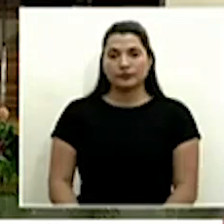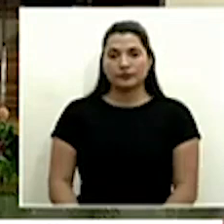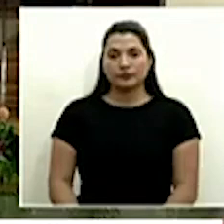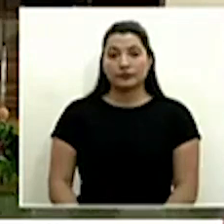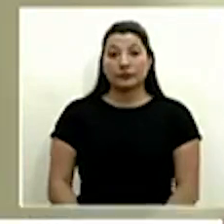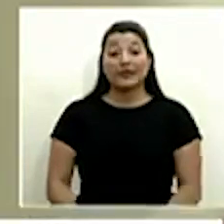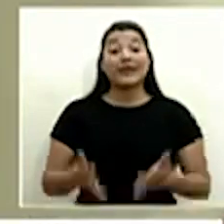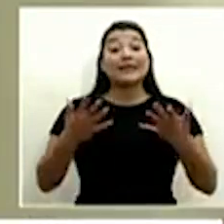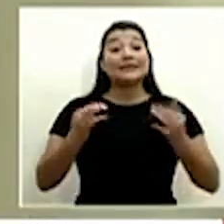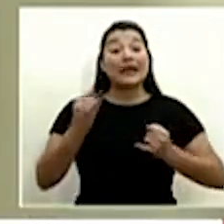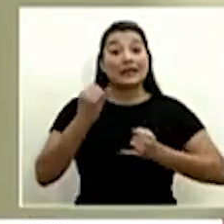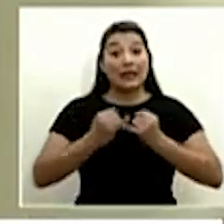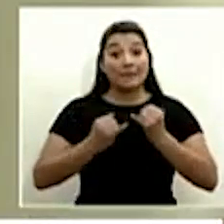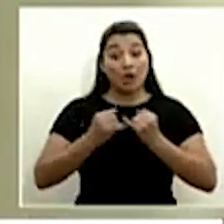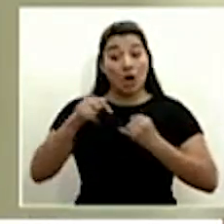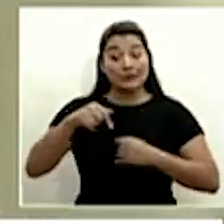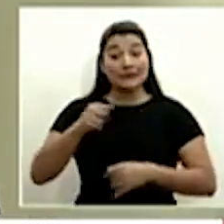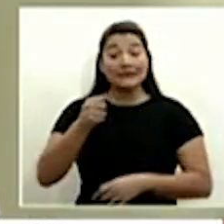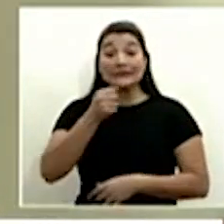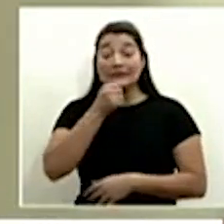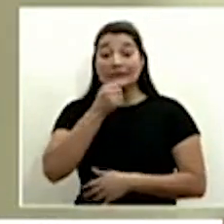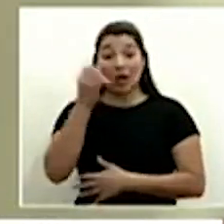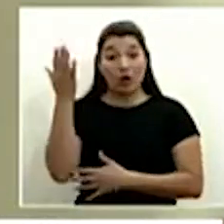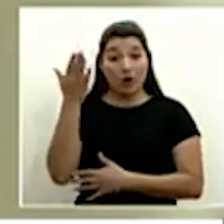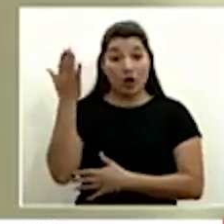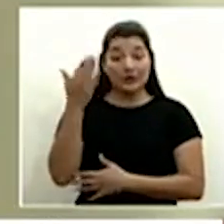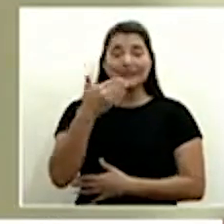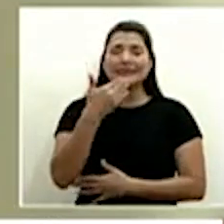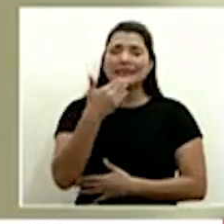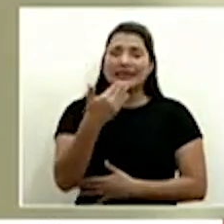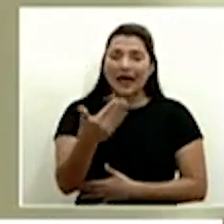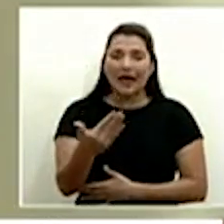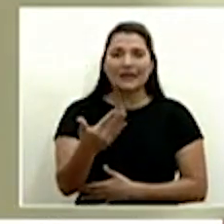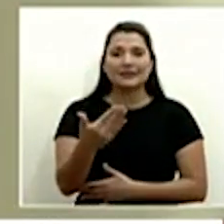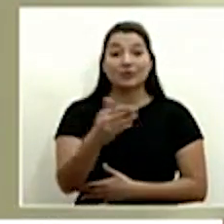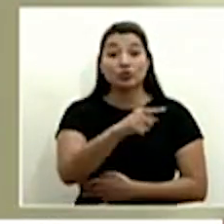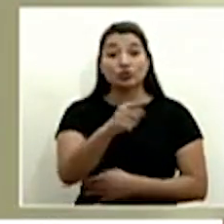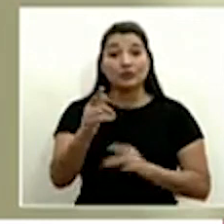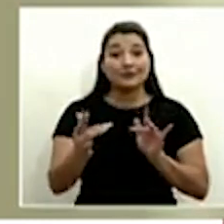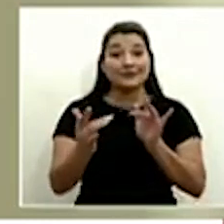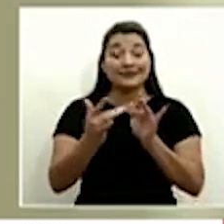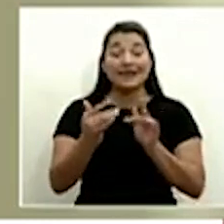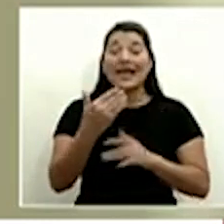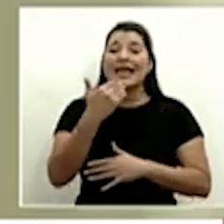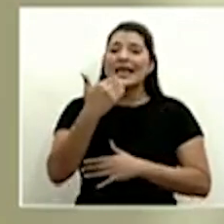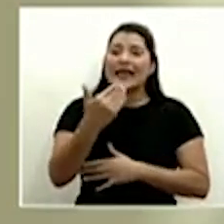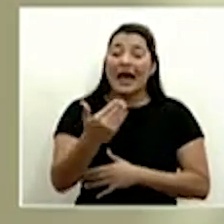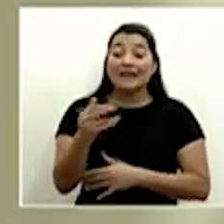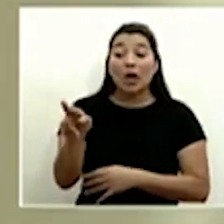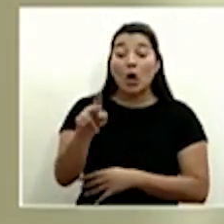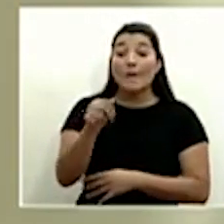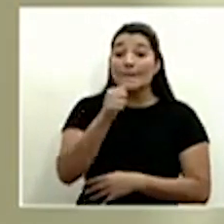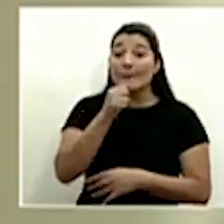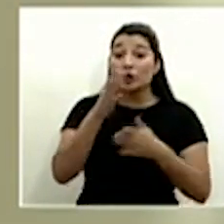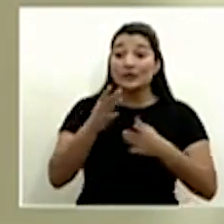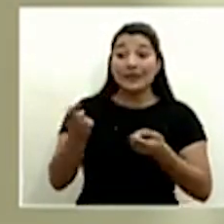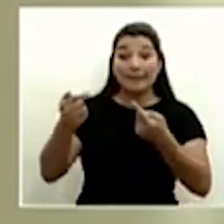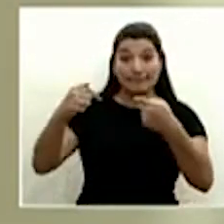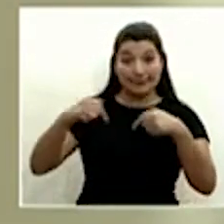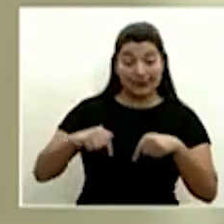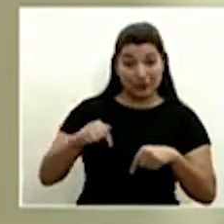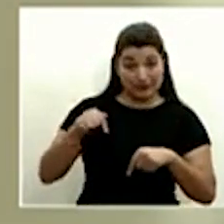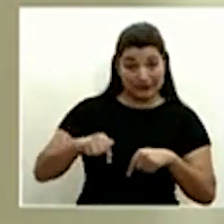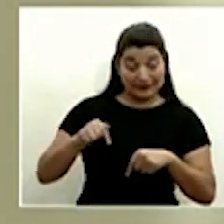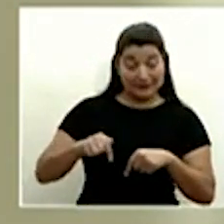damos por concluida esta conferencia de prensa agradecemos su sintonía y que agradecemos a los colegas que nos acompañaron de manera